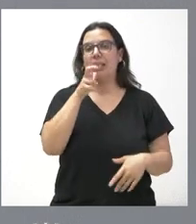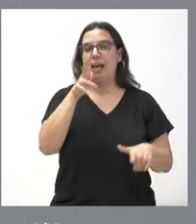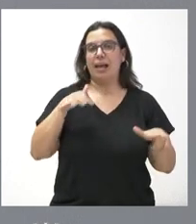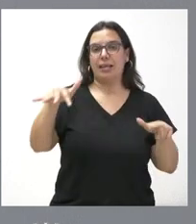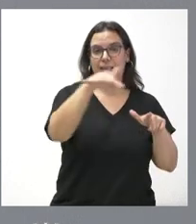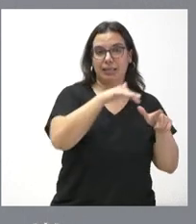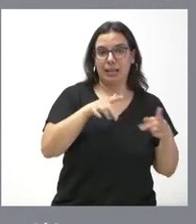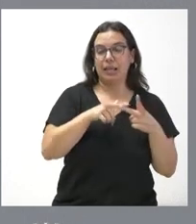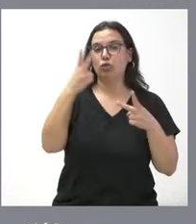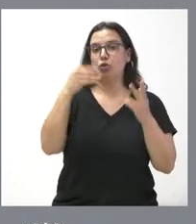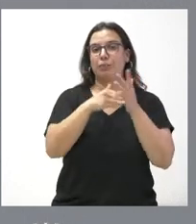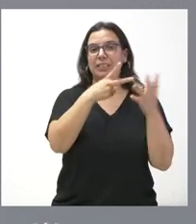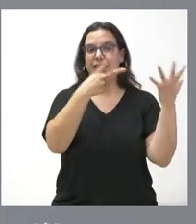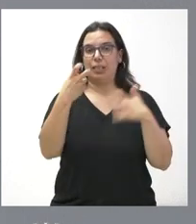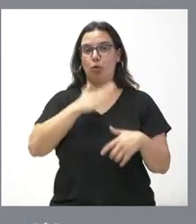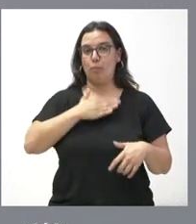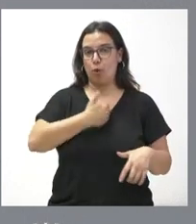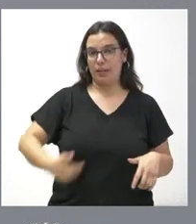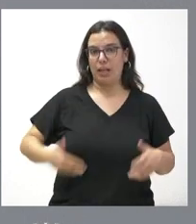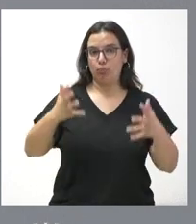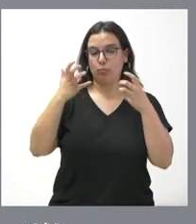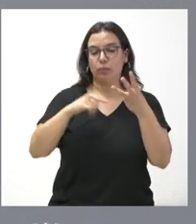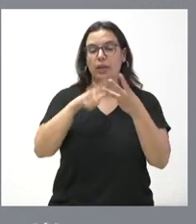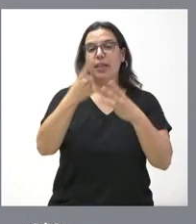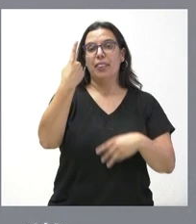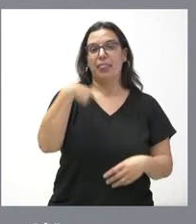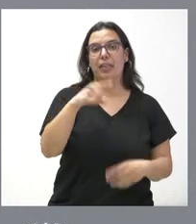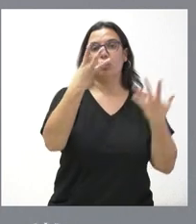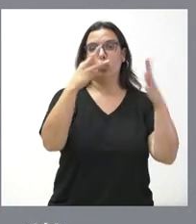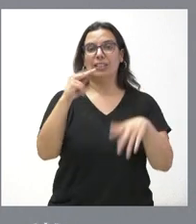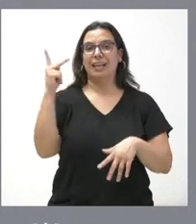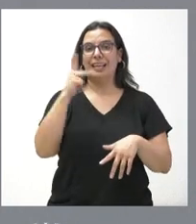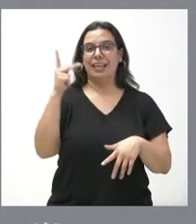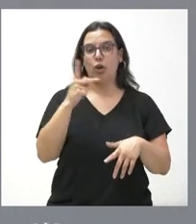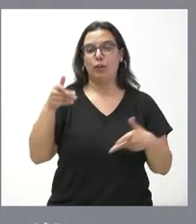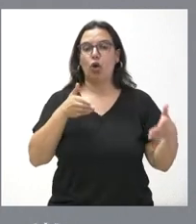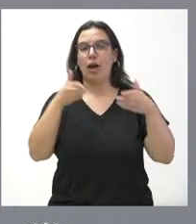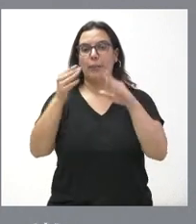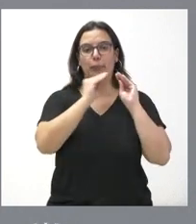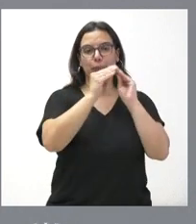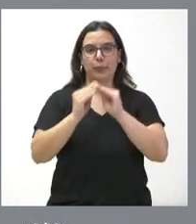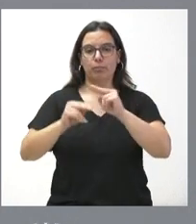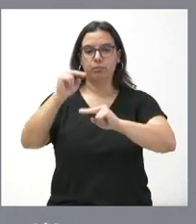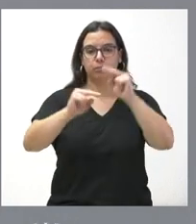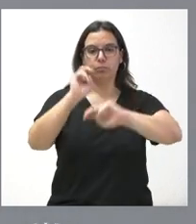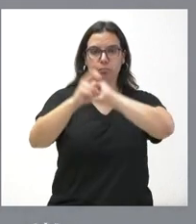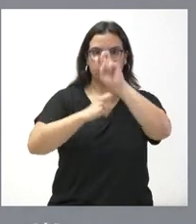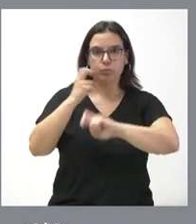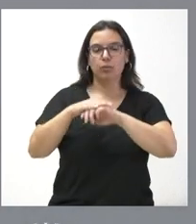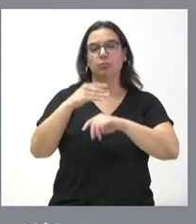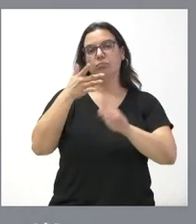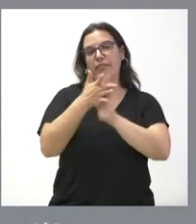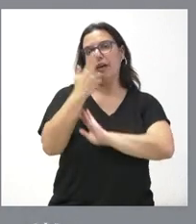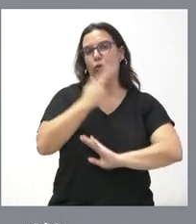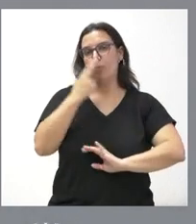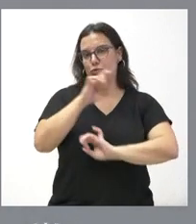.700 propietarios beneficiados, 180 kilómetros de caminos sobre los que actúa un claro compromiso con el mundo rural